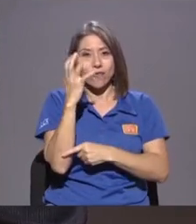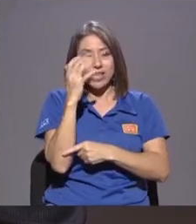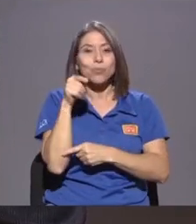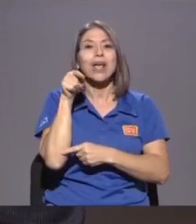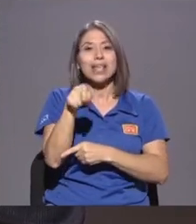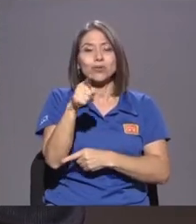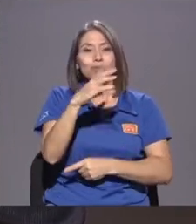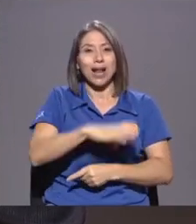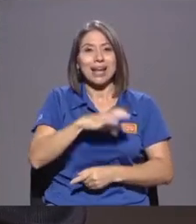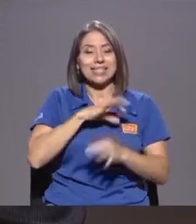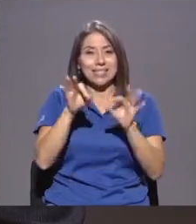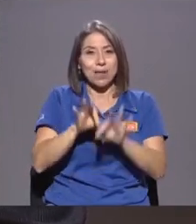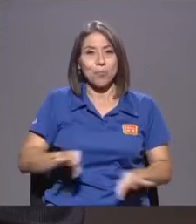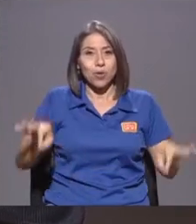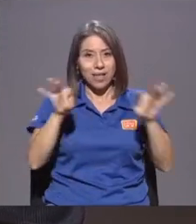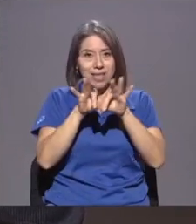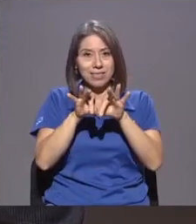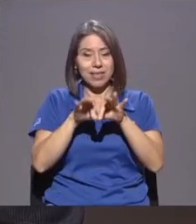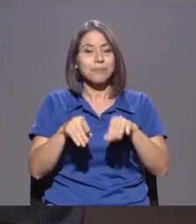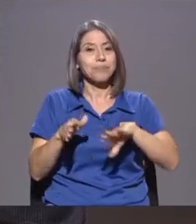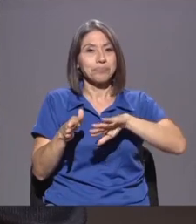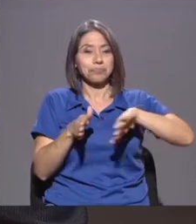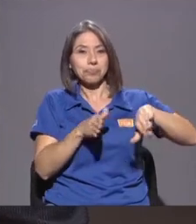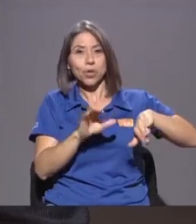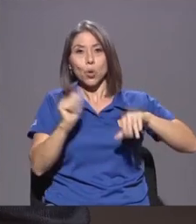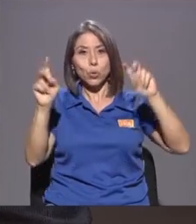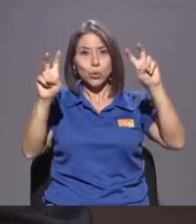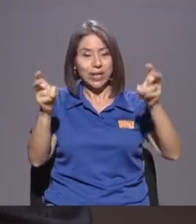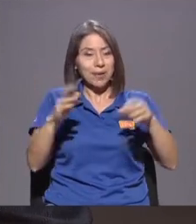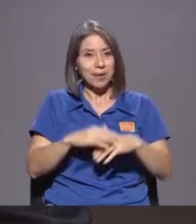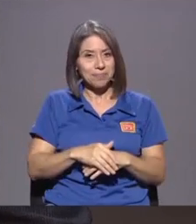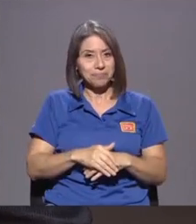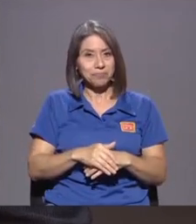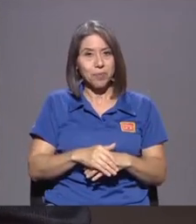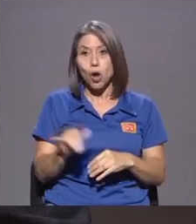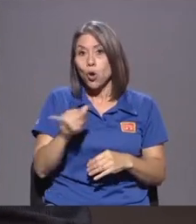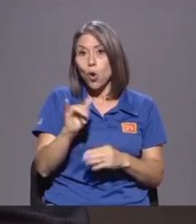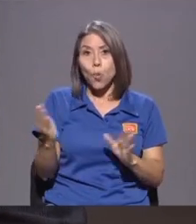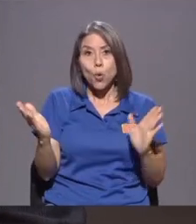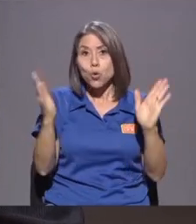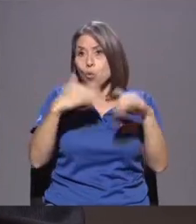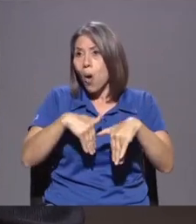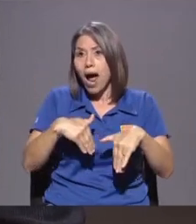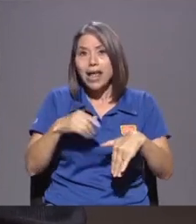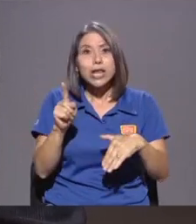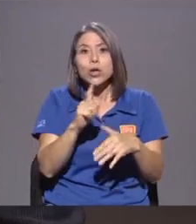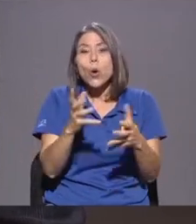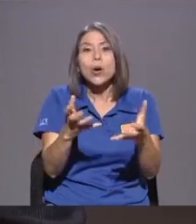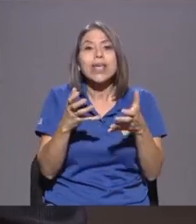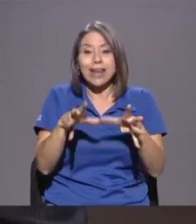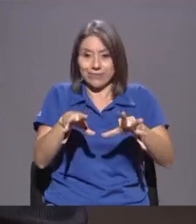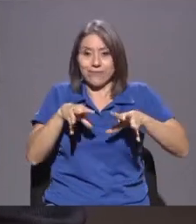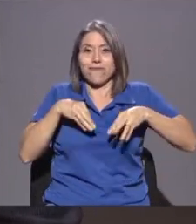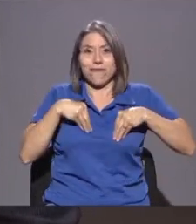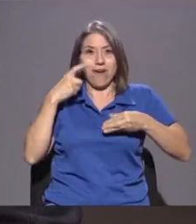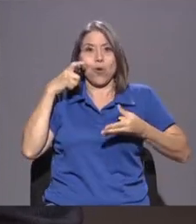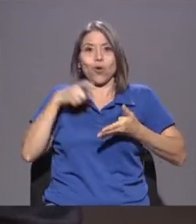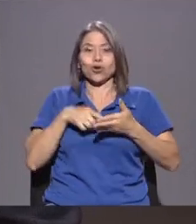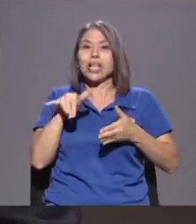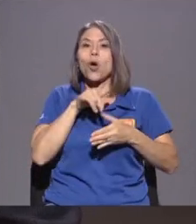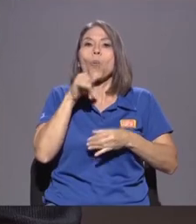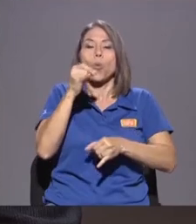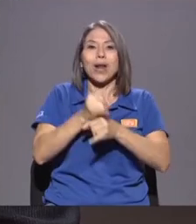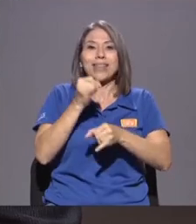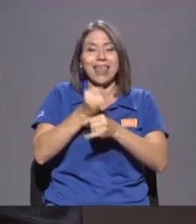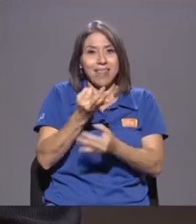El Otro Tema Es que No hay Como no Quieren Reconocerse Como una Entidad Como un Activo